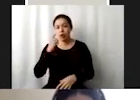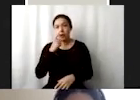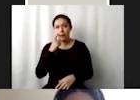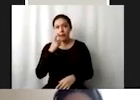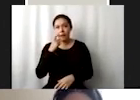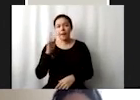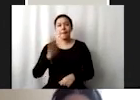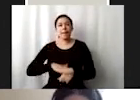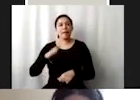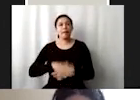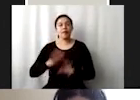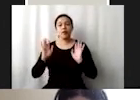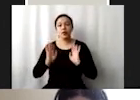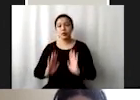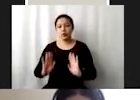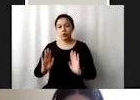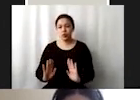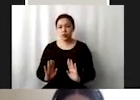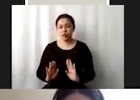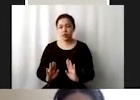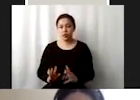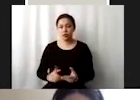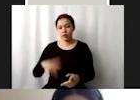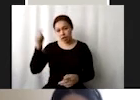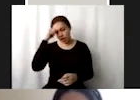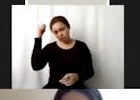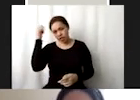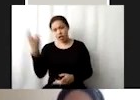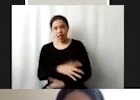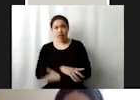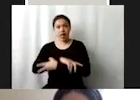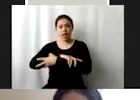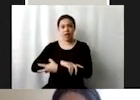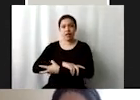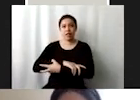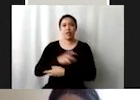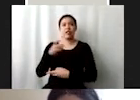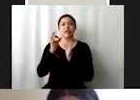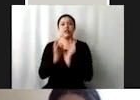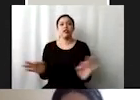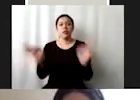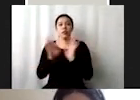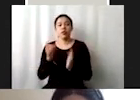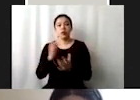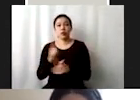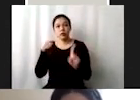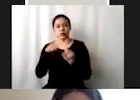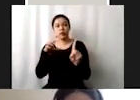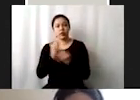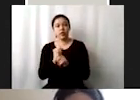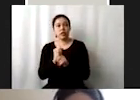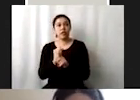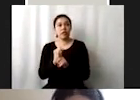más calma incluso pegándole un poquito a la teoría de alianzas pero es importante que conozcan que esta es la única meta que tal cual